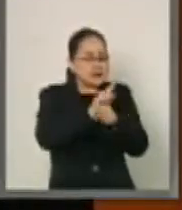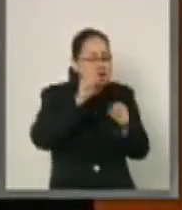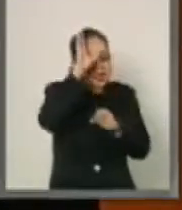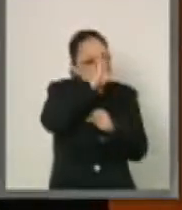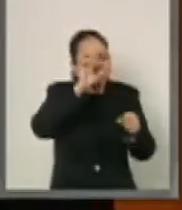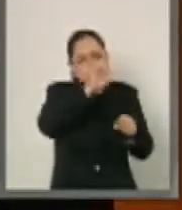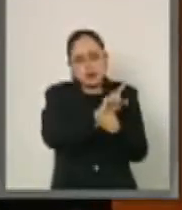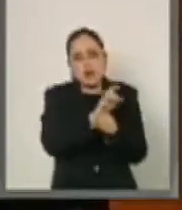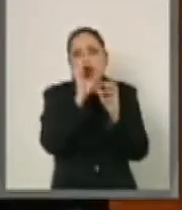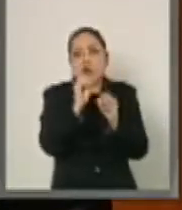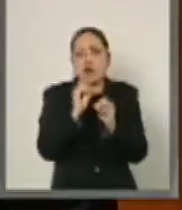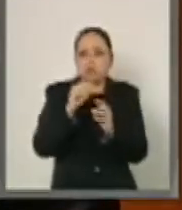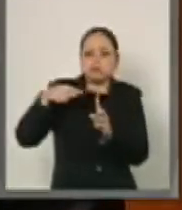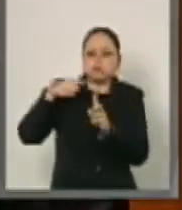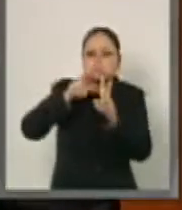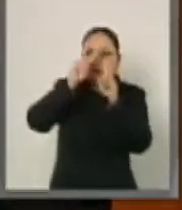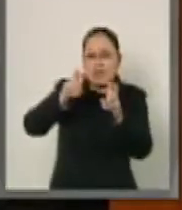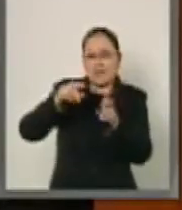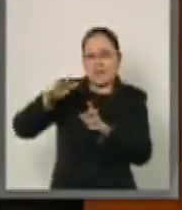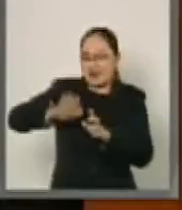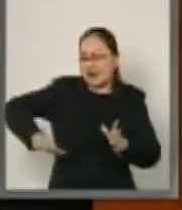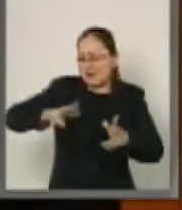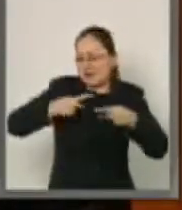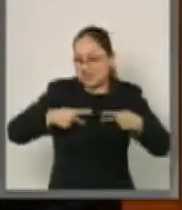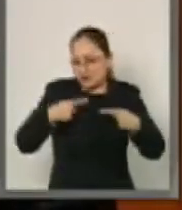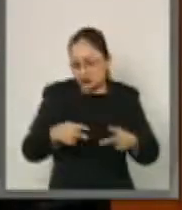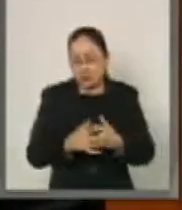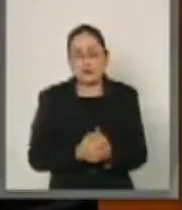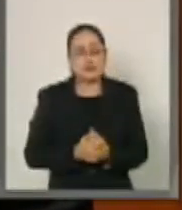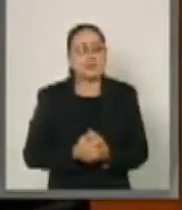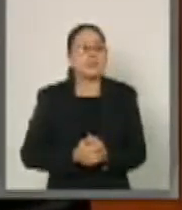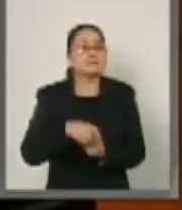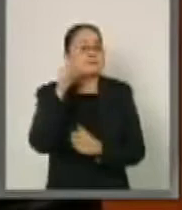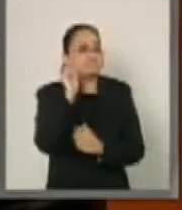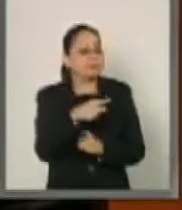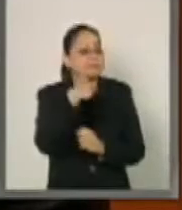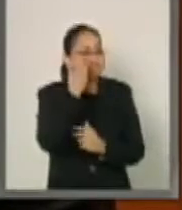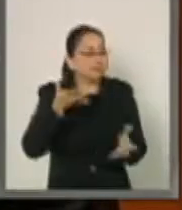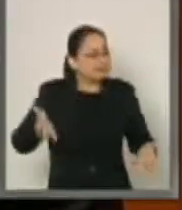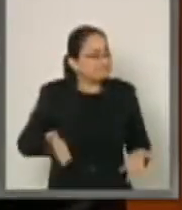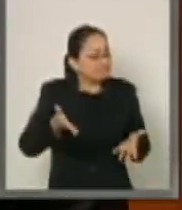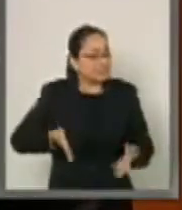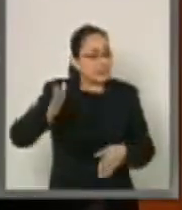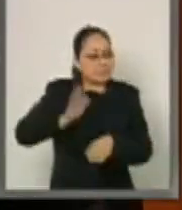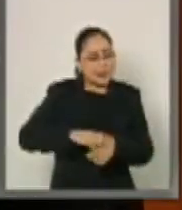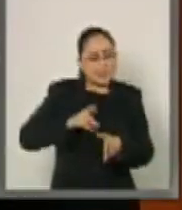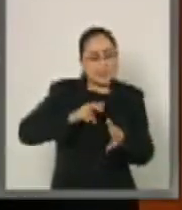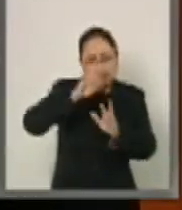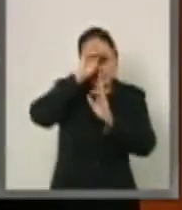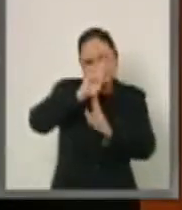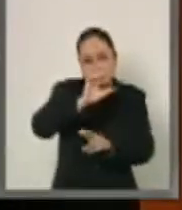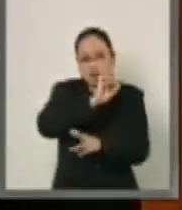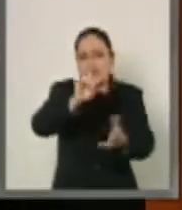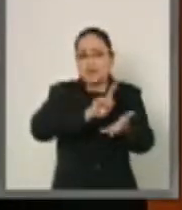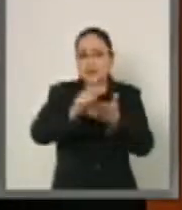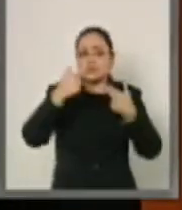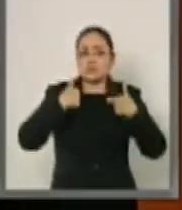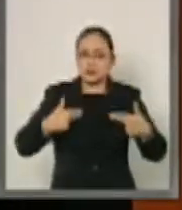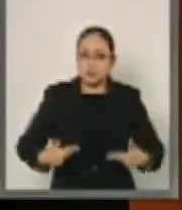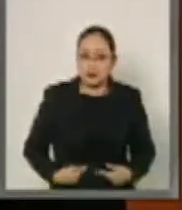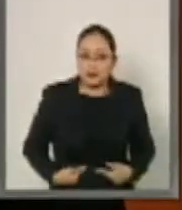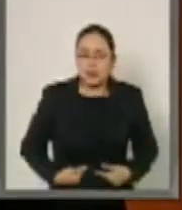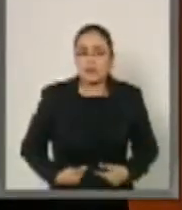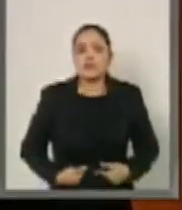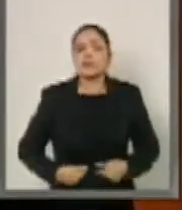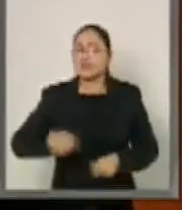cultural o humanitario, y al mismo tiempo también impulsa el respeto a los derechos humanos y a